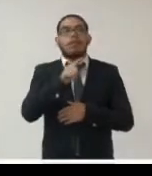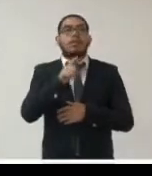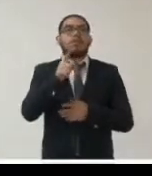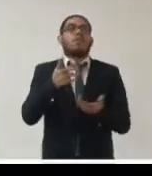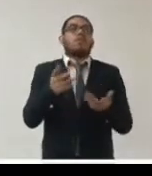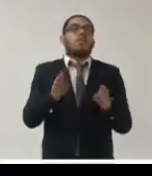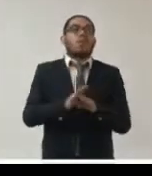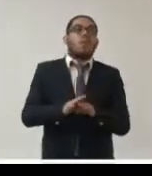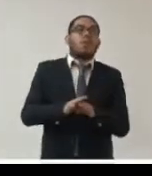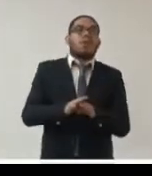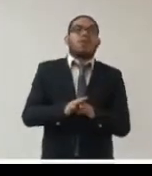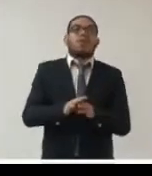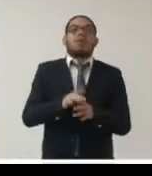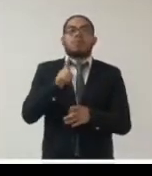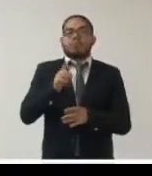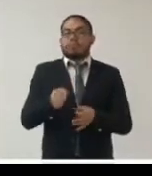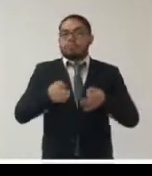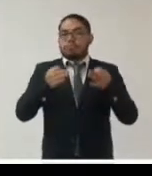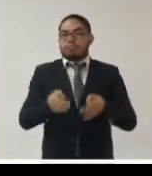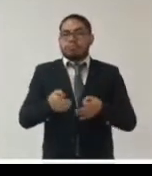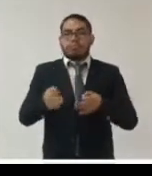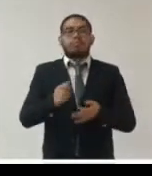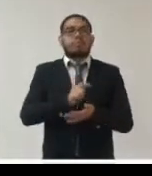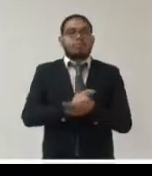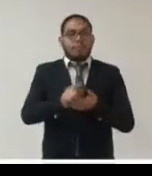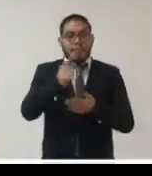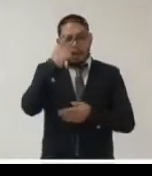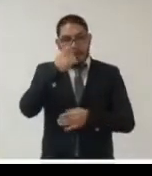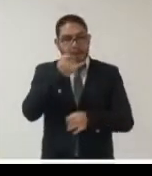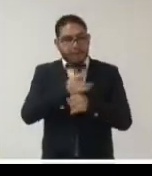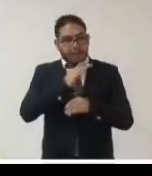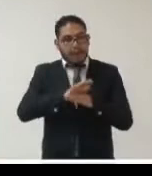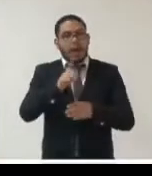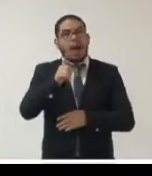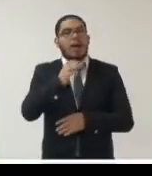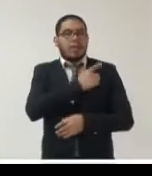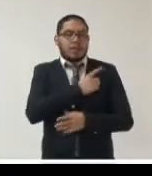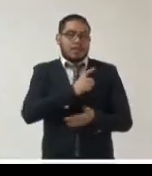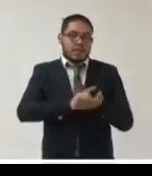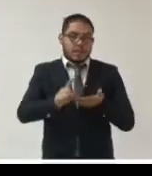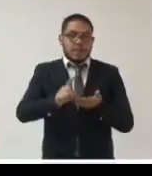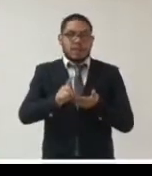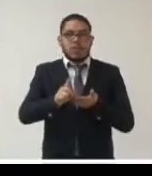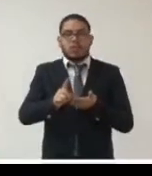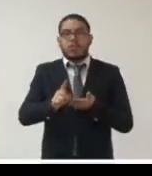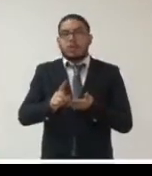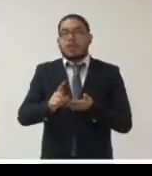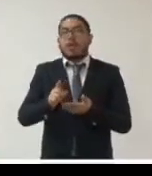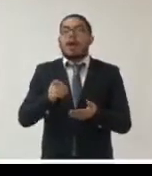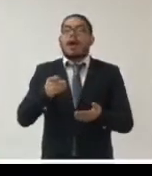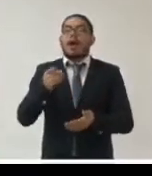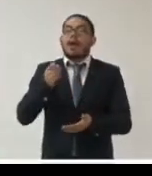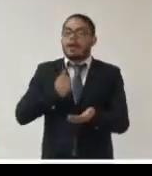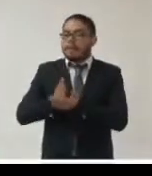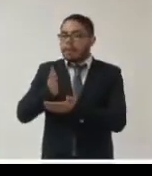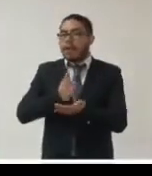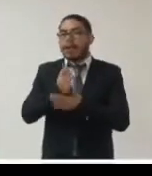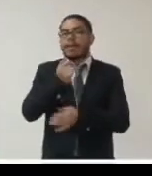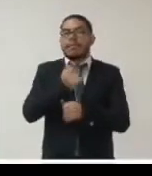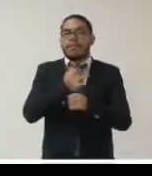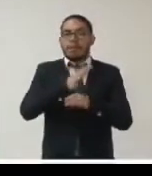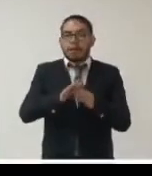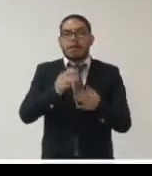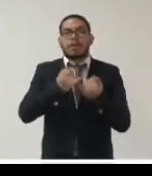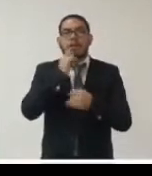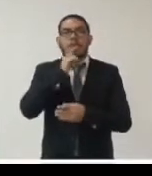con la finalidad de garantizar la transparencia el derecho de acceso a la información y también la protección de los datos